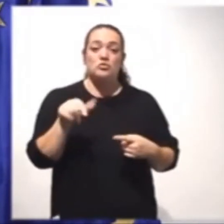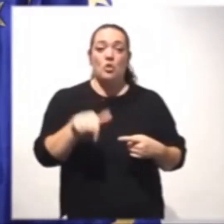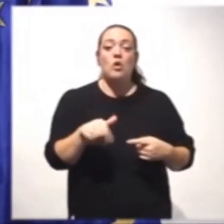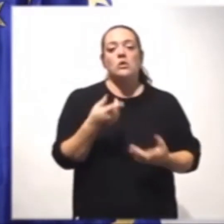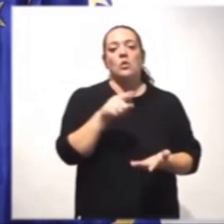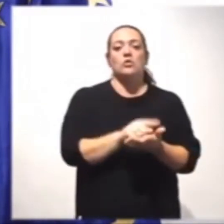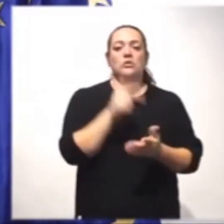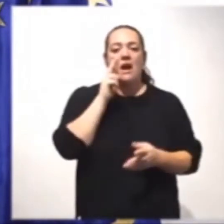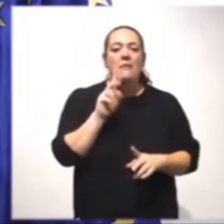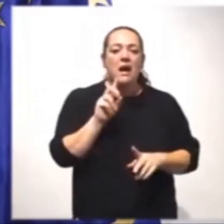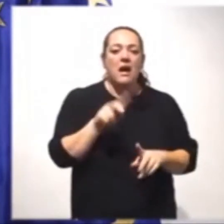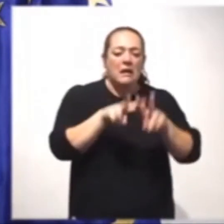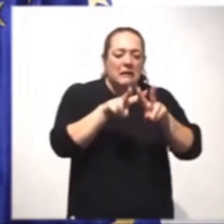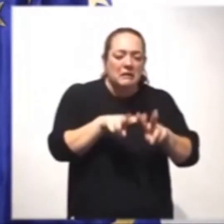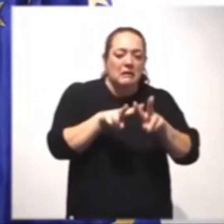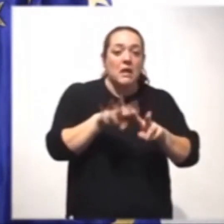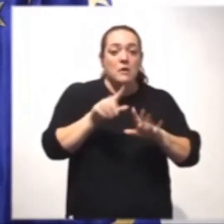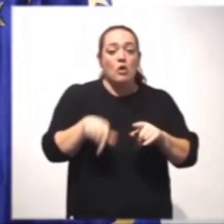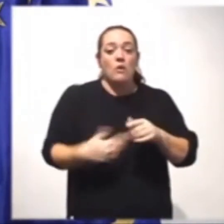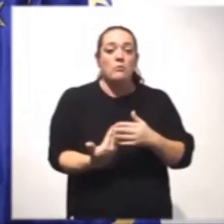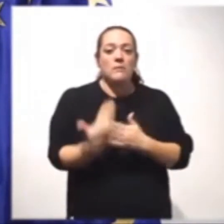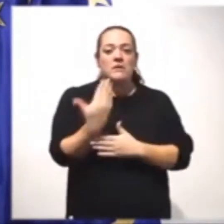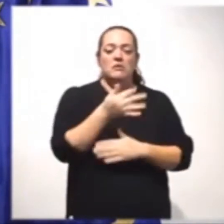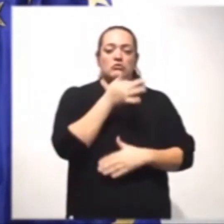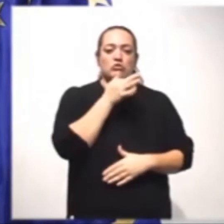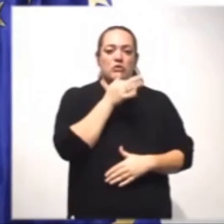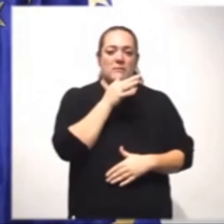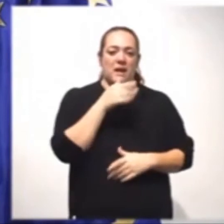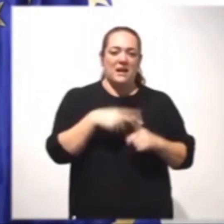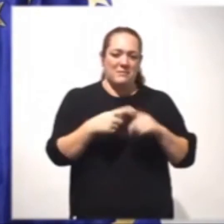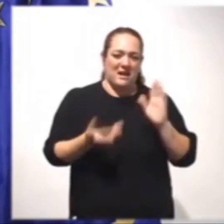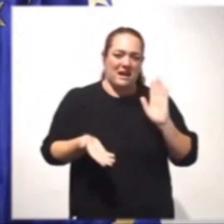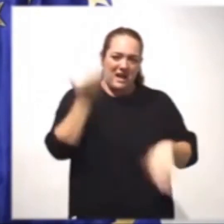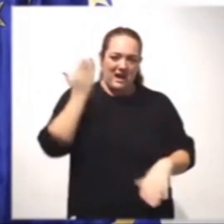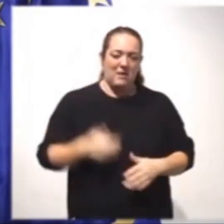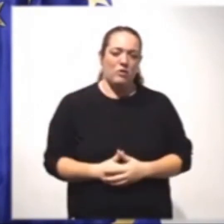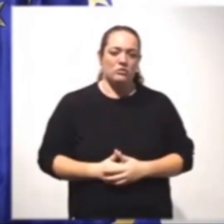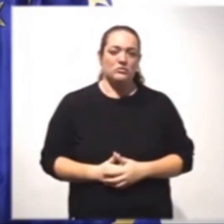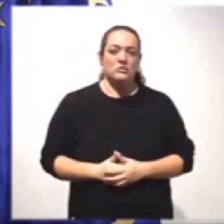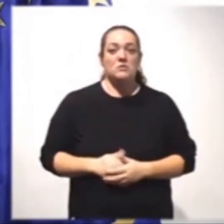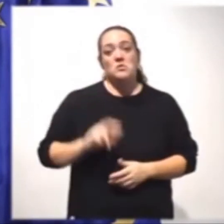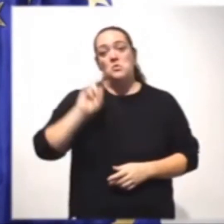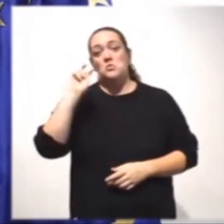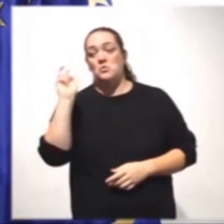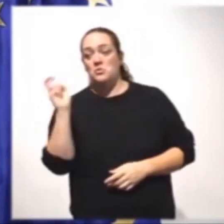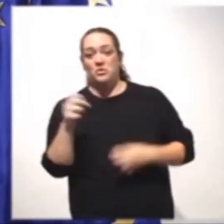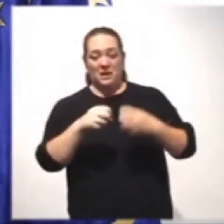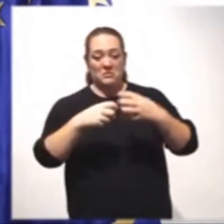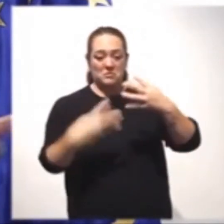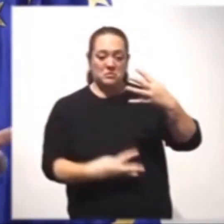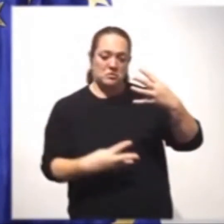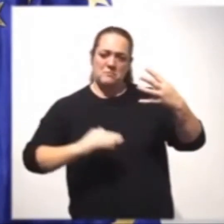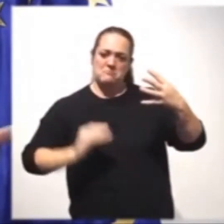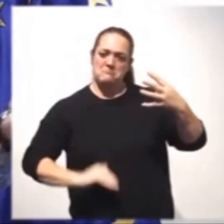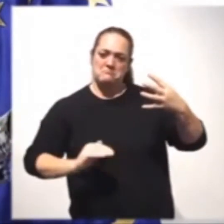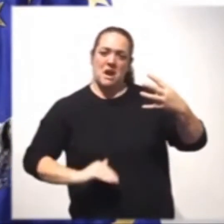medir, pero esta mañana dio todavía elevada. Sin embargo, las otras variables estaban dando bajas.